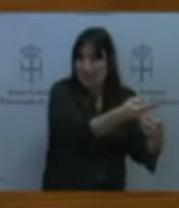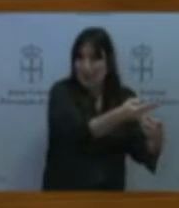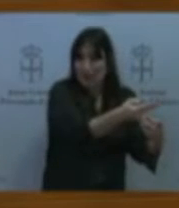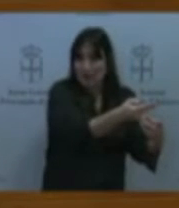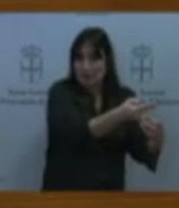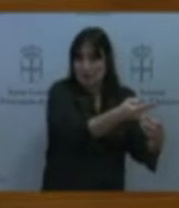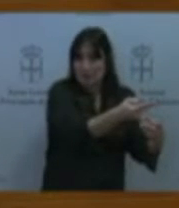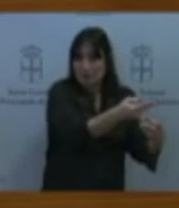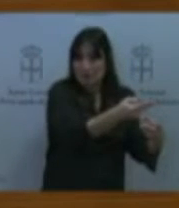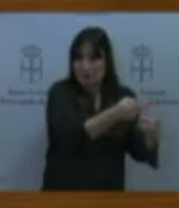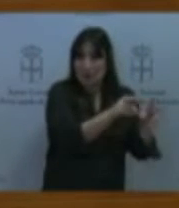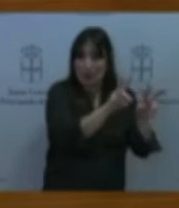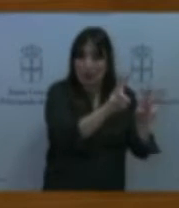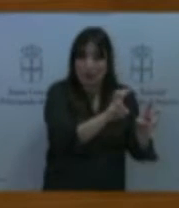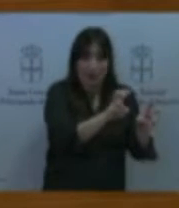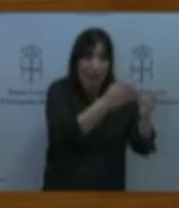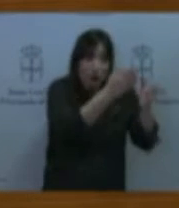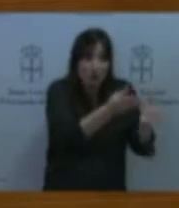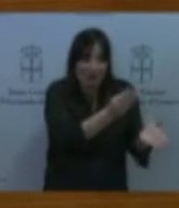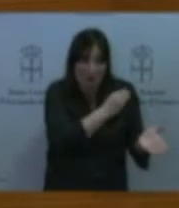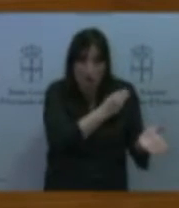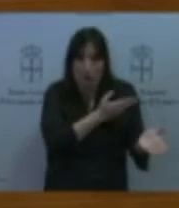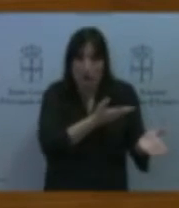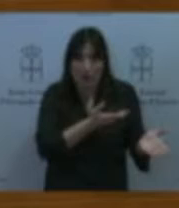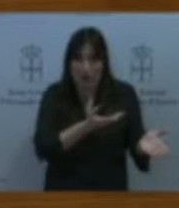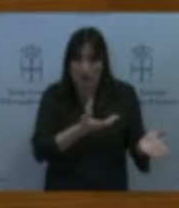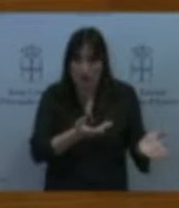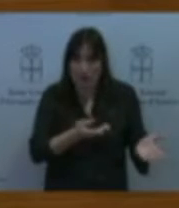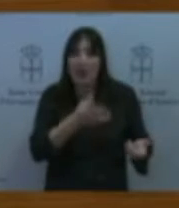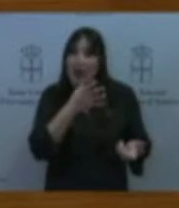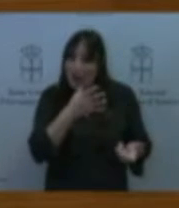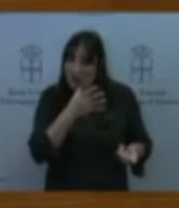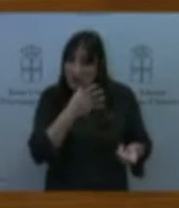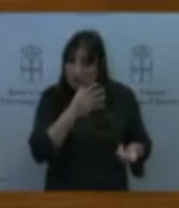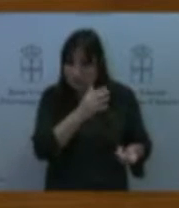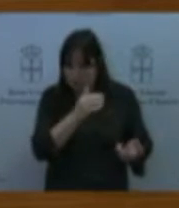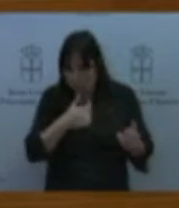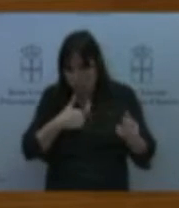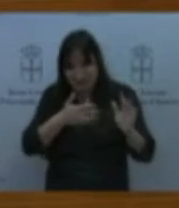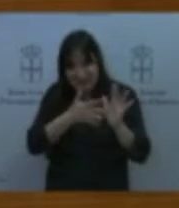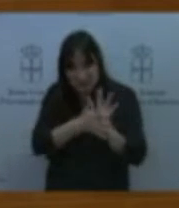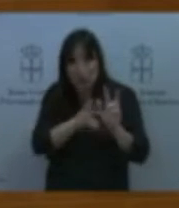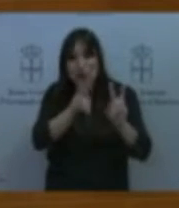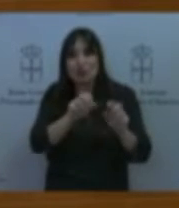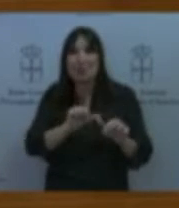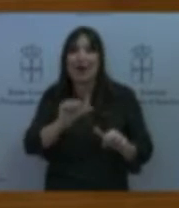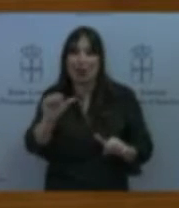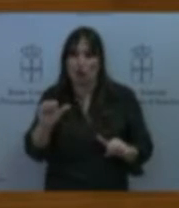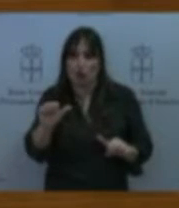usted ha pedido hoy ahora le paso a hablar del tema de Gijón y ya le descarté no lo considero ninguna chapuza